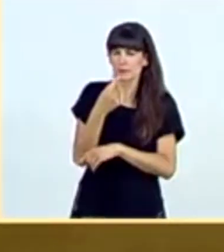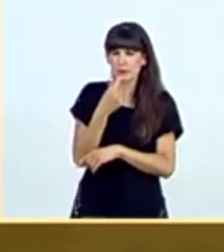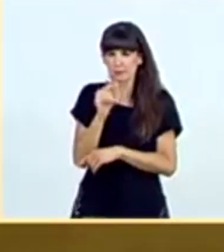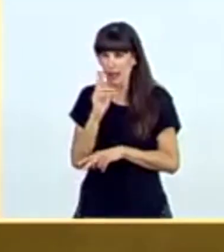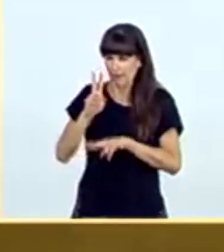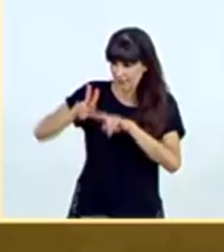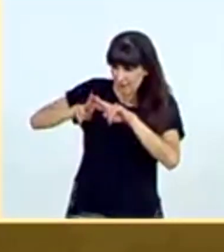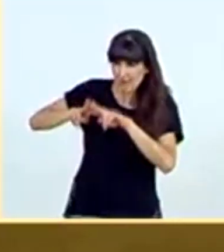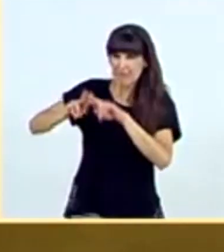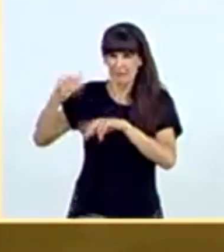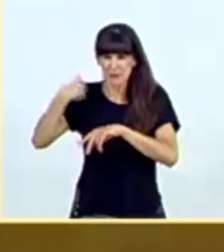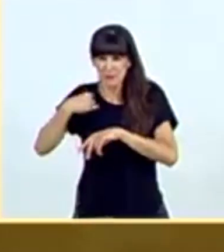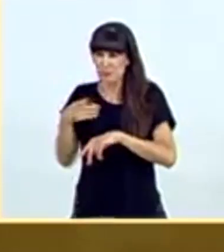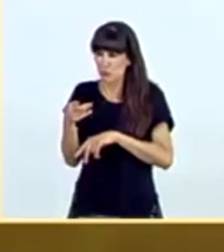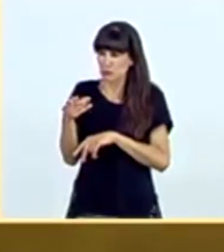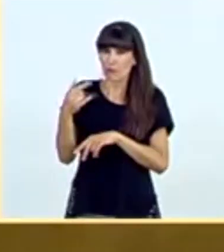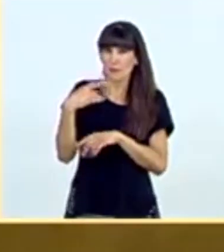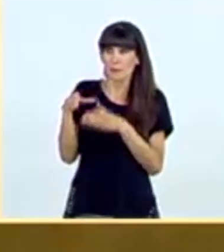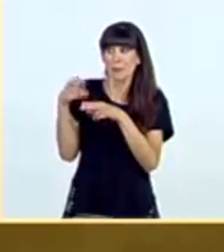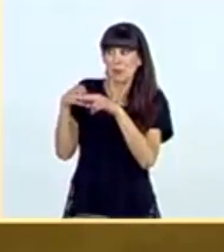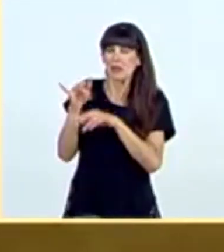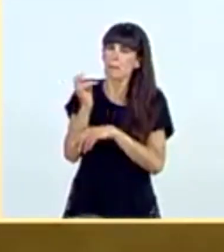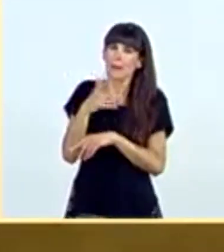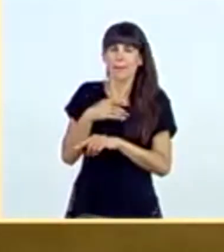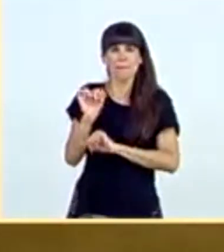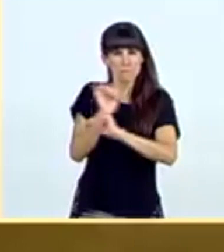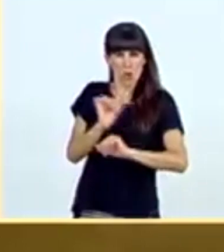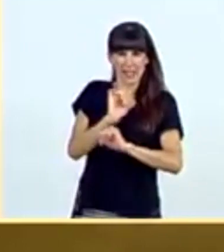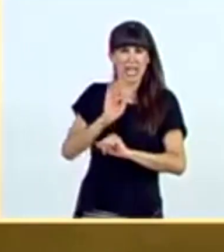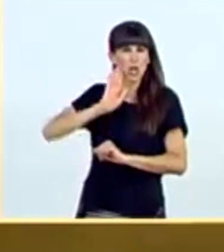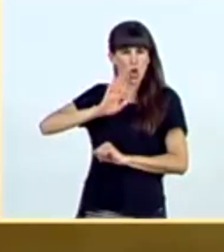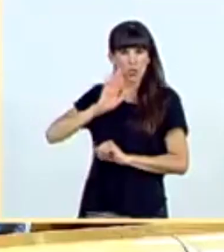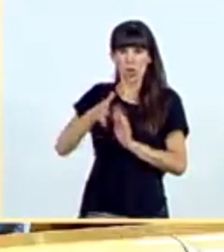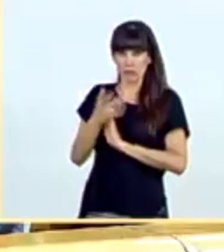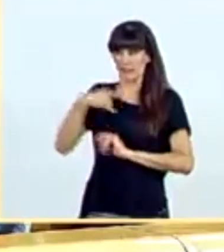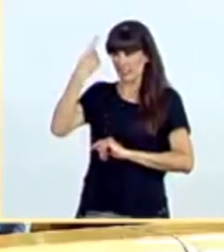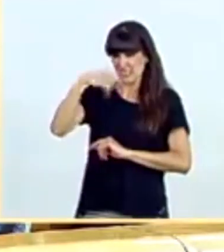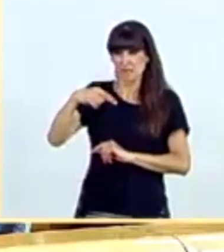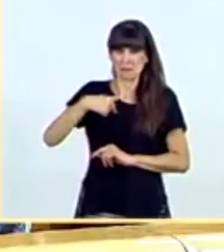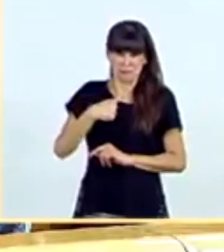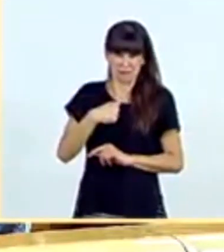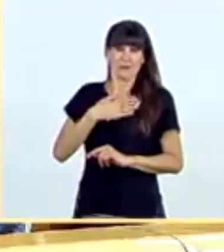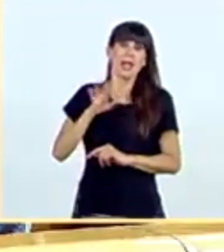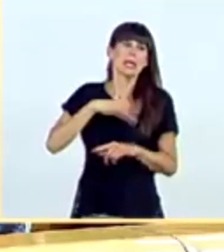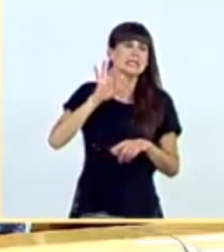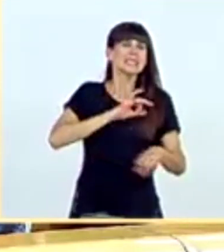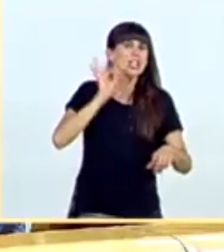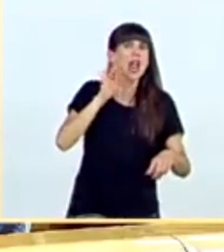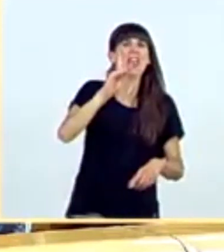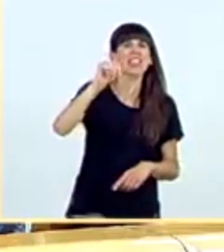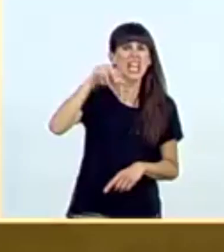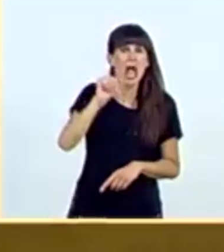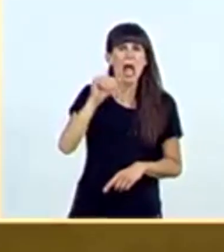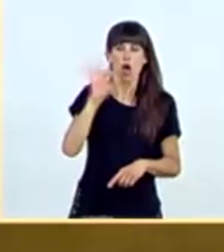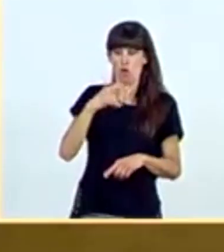trató de protegerse de la corrupción. Como usted sabrá, ni a mí, ni a la señora Dina Busselham, ni a Podemos, se nos acusa de ningún